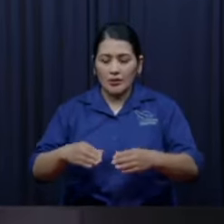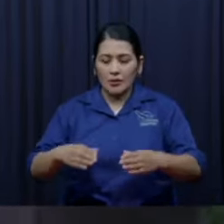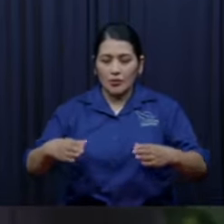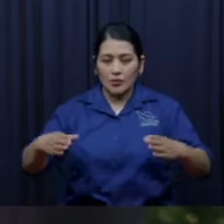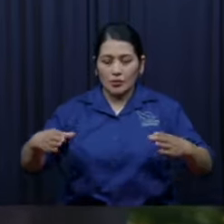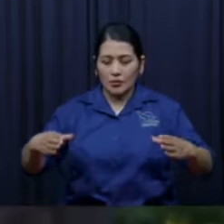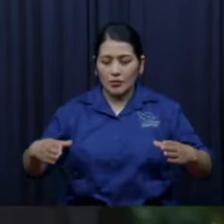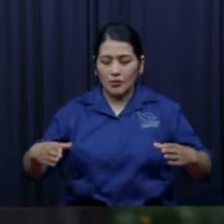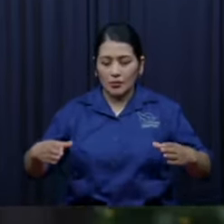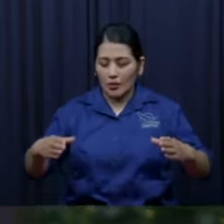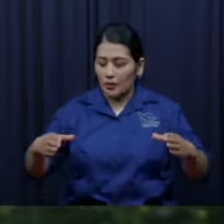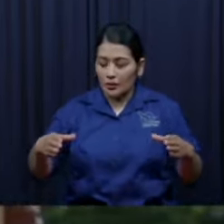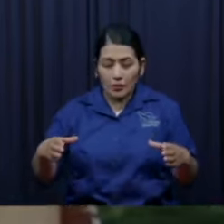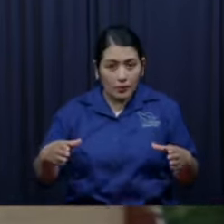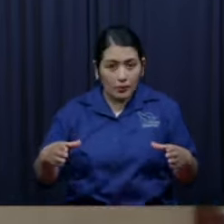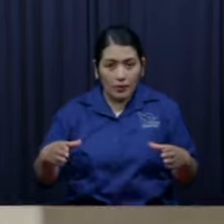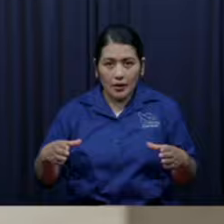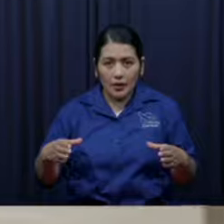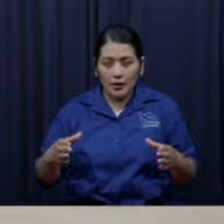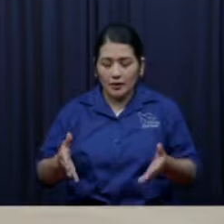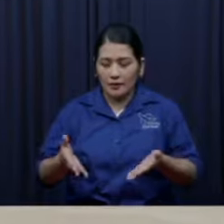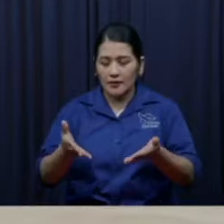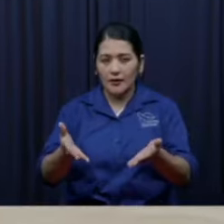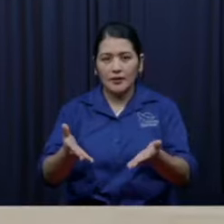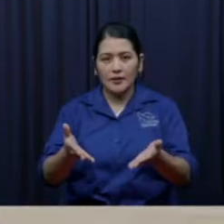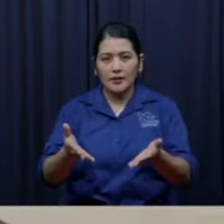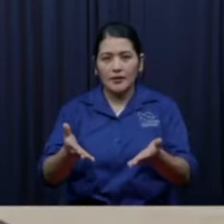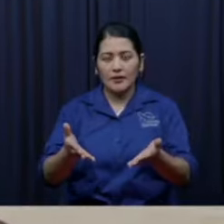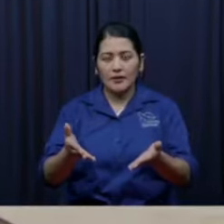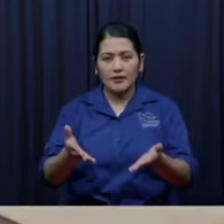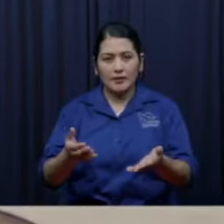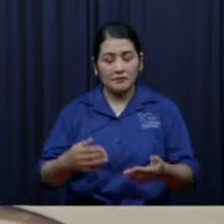bocado de la reina es bocado de la reina